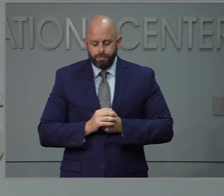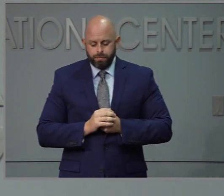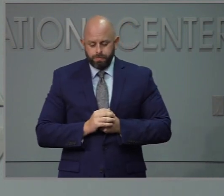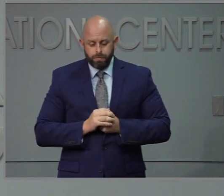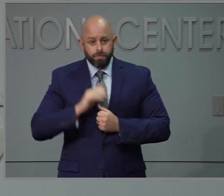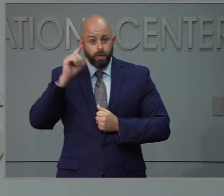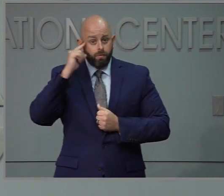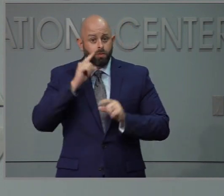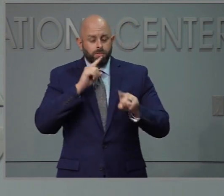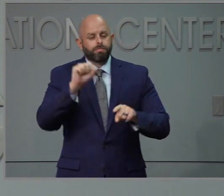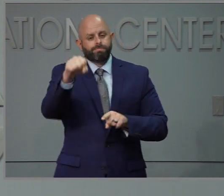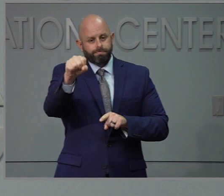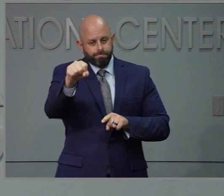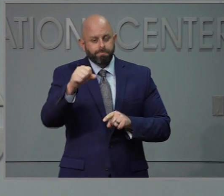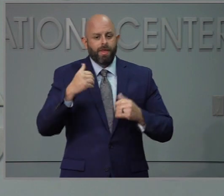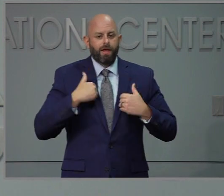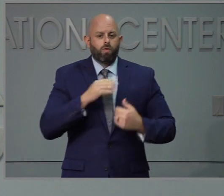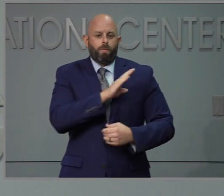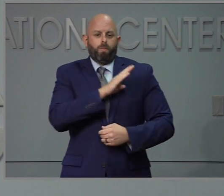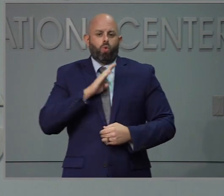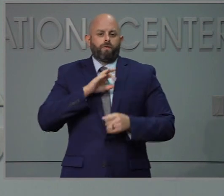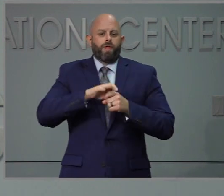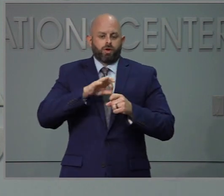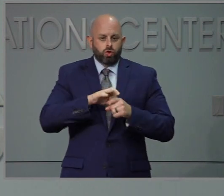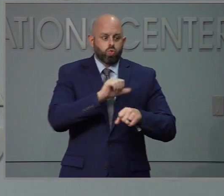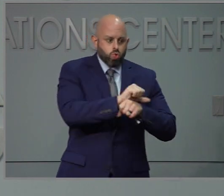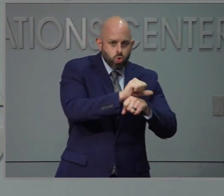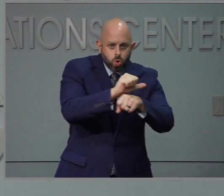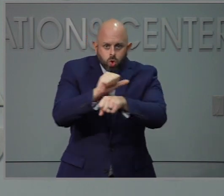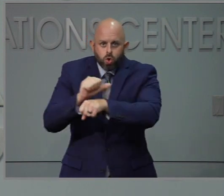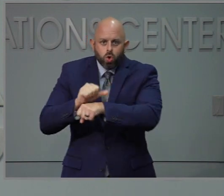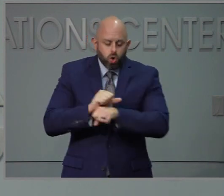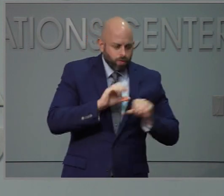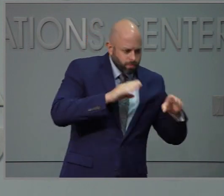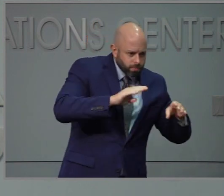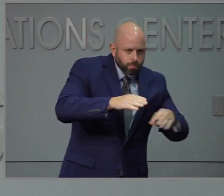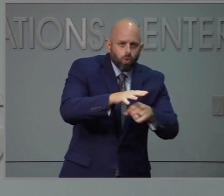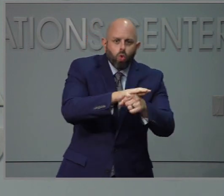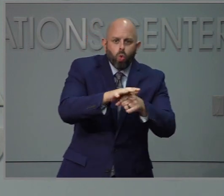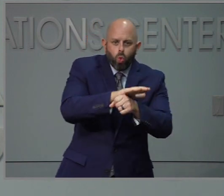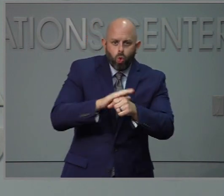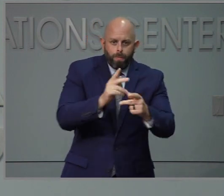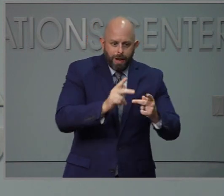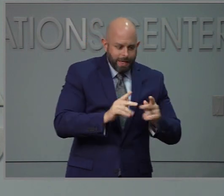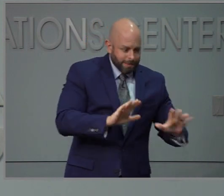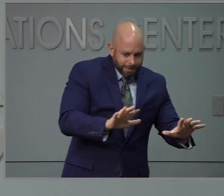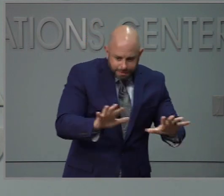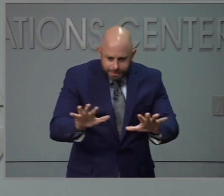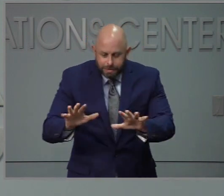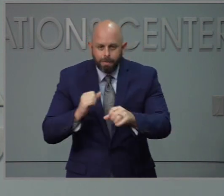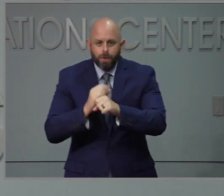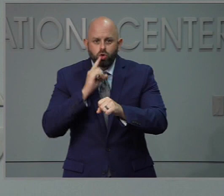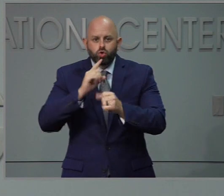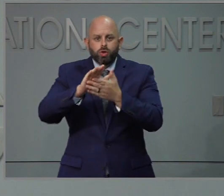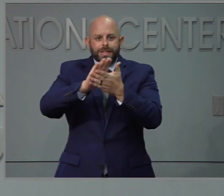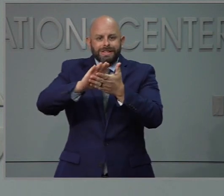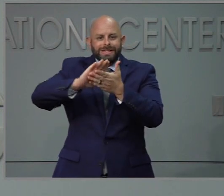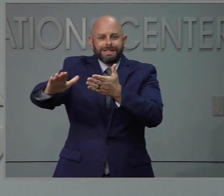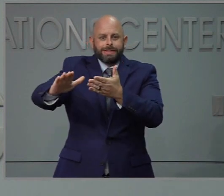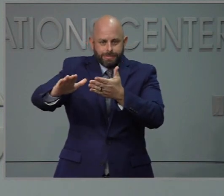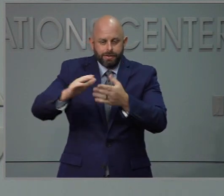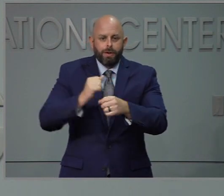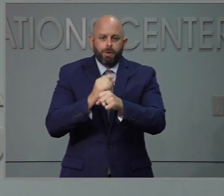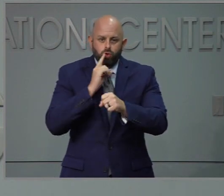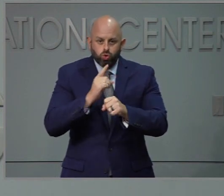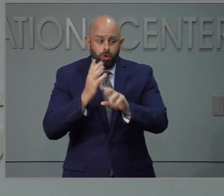que va a pasar en la junta de elección está trabajando con las juntas locales de elecciones para cerciorarse que todo está desinfectado,